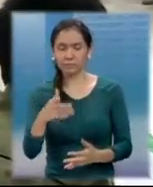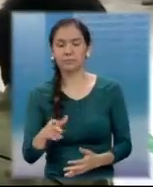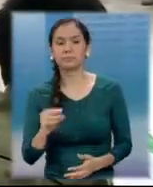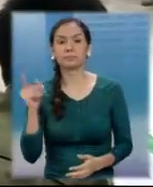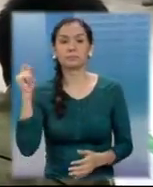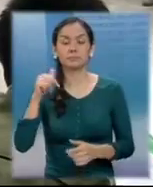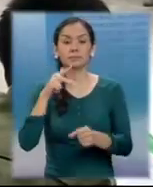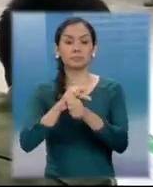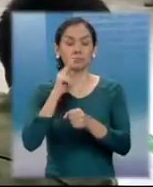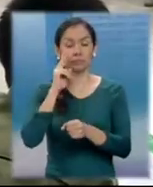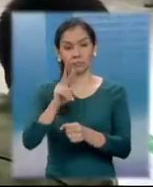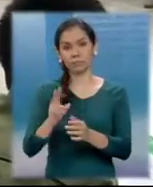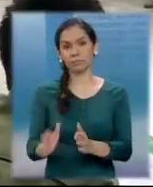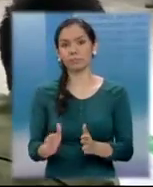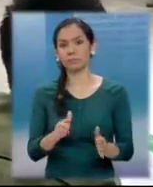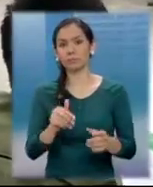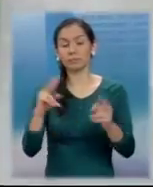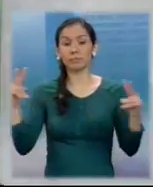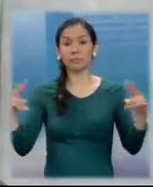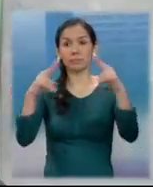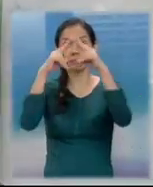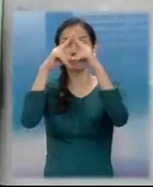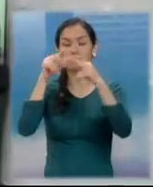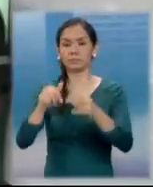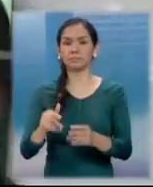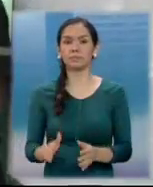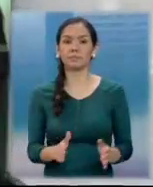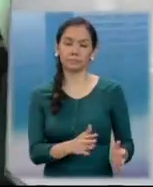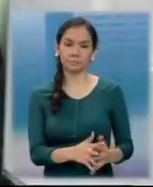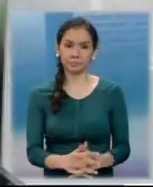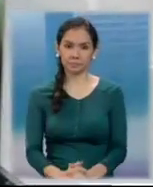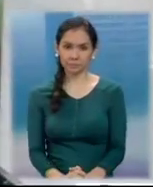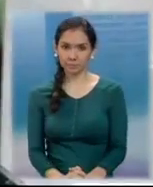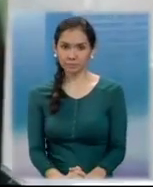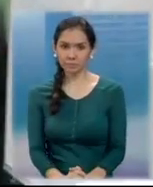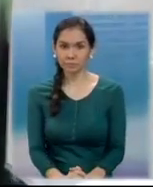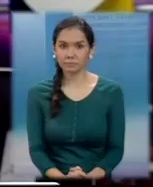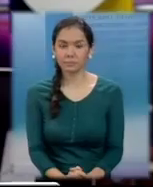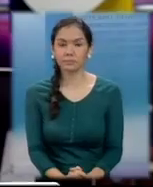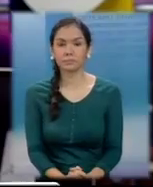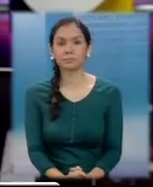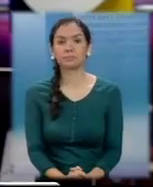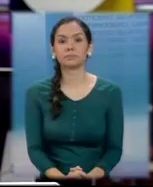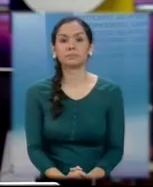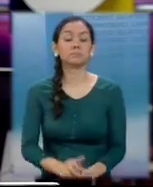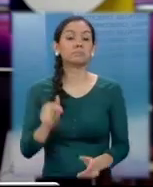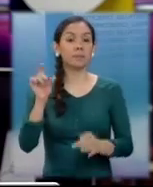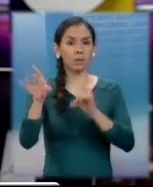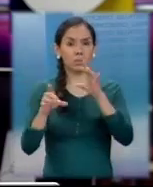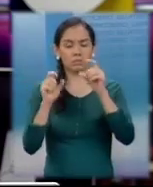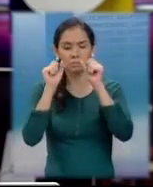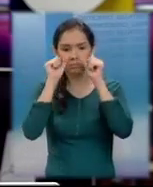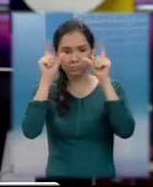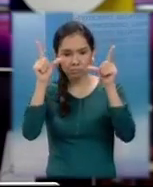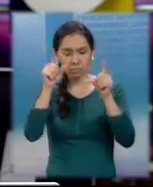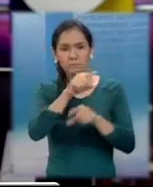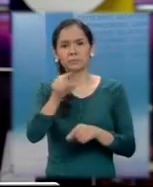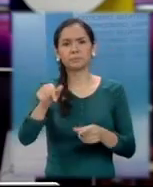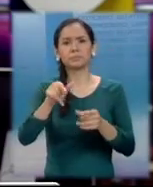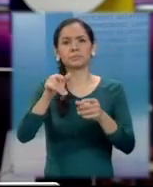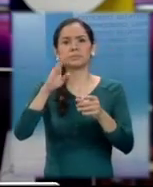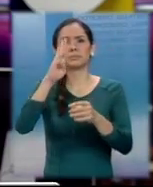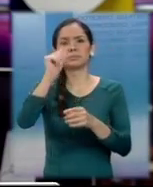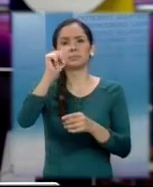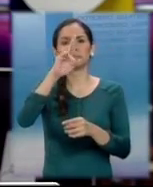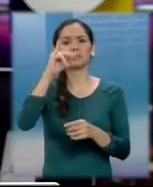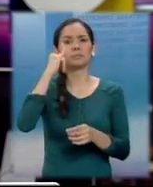Guatemala en paz desde el departamento de Sololá, Ángel Julajuj, Noticiero, Guatevisión. Asombrados, quedaron vecinos del barrio La Unión